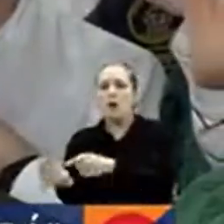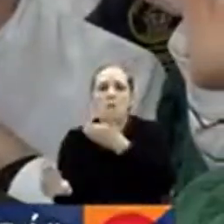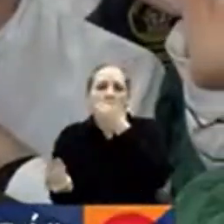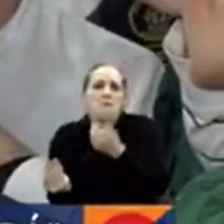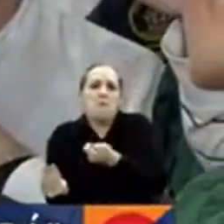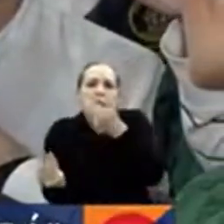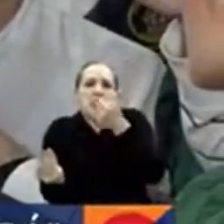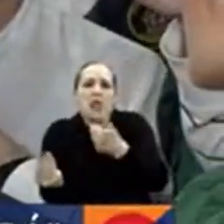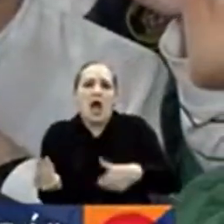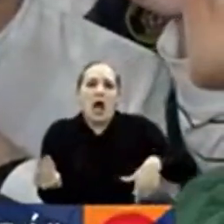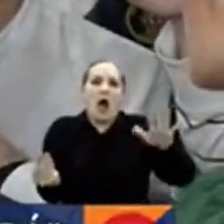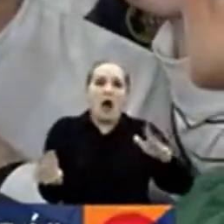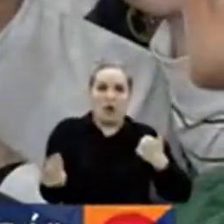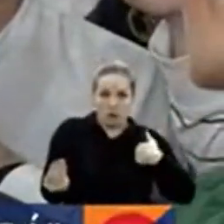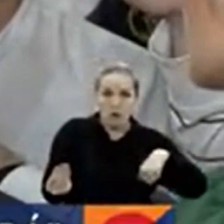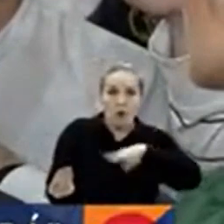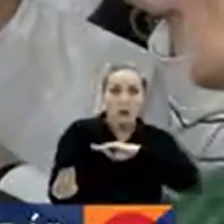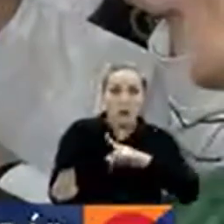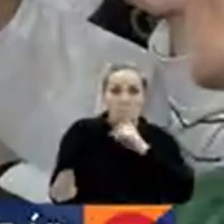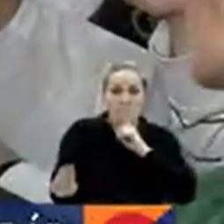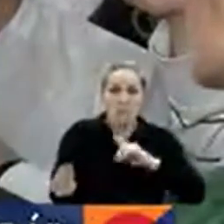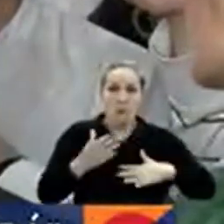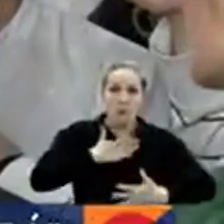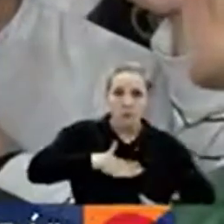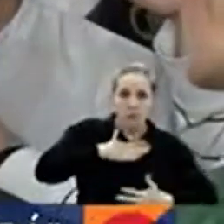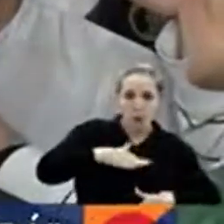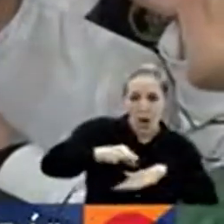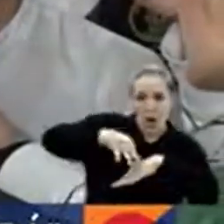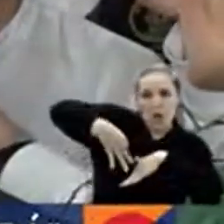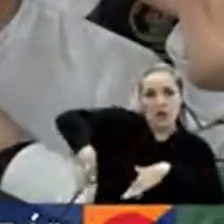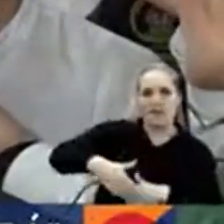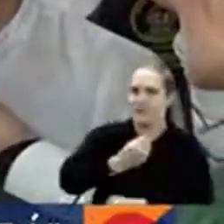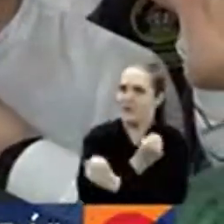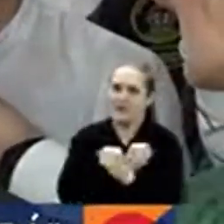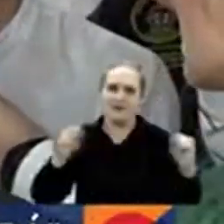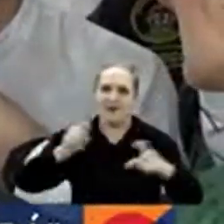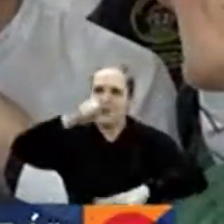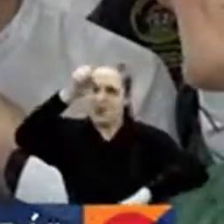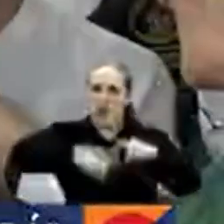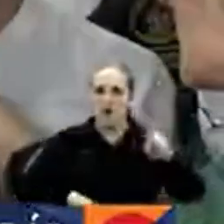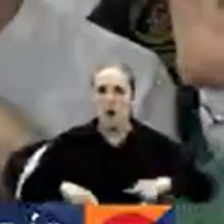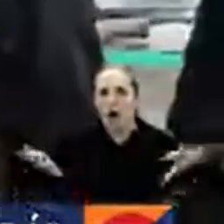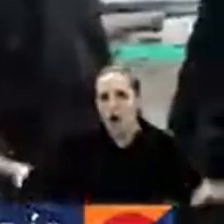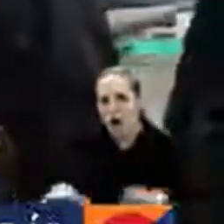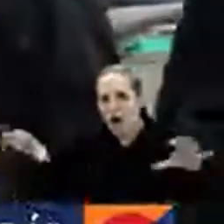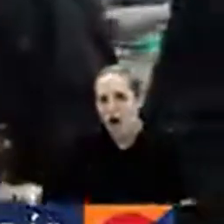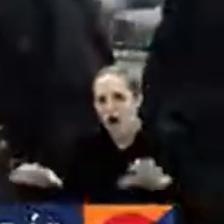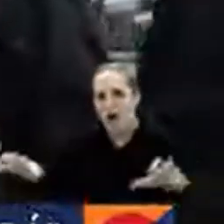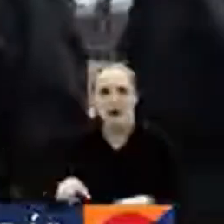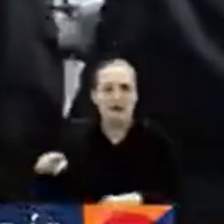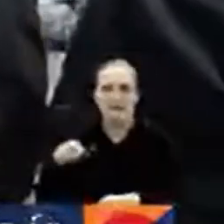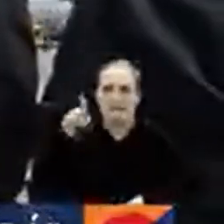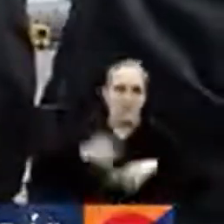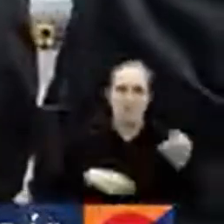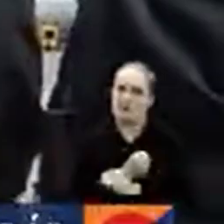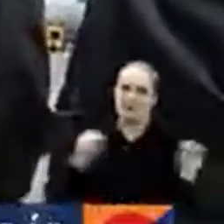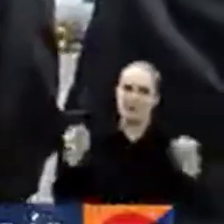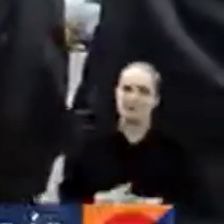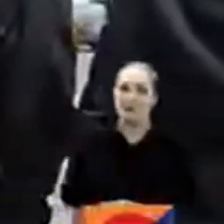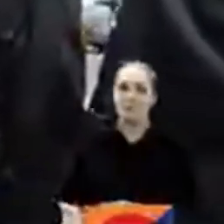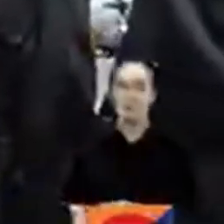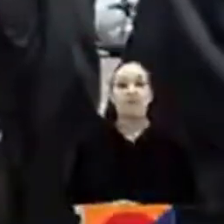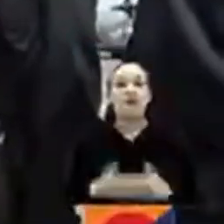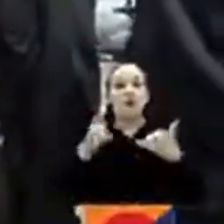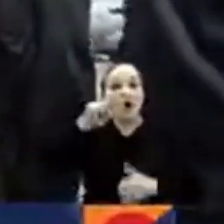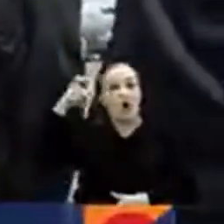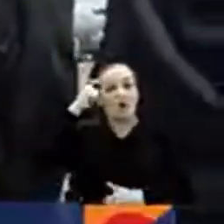no se puede tolerar que continúen realizando las actividades. El gobierno nacional dijo que,